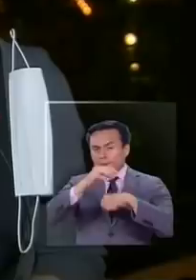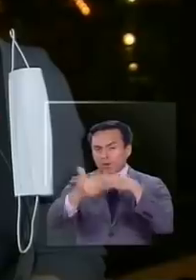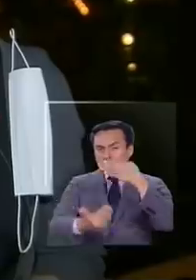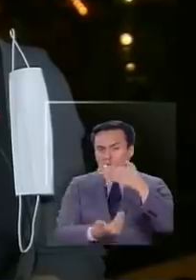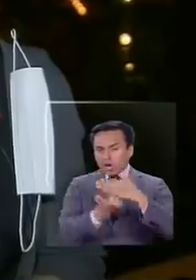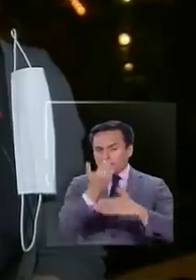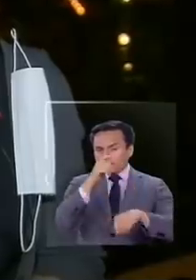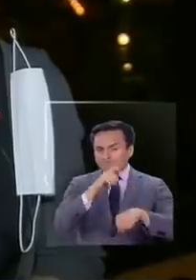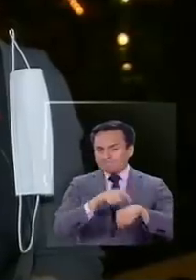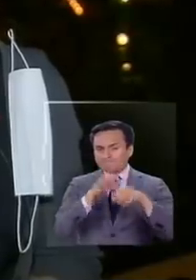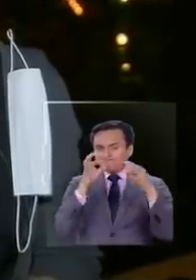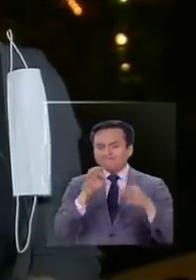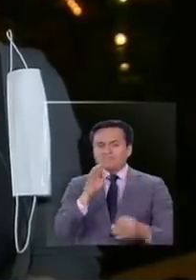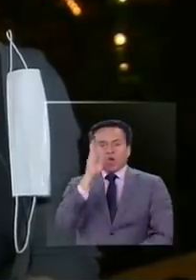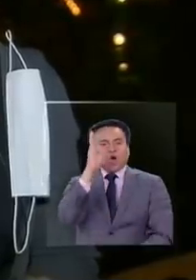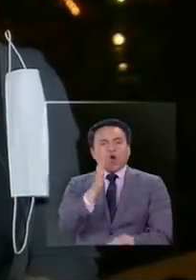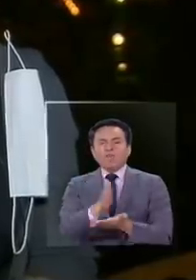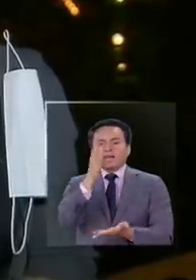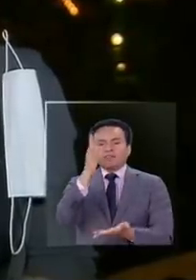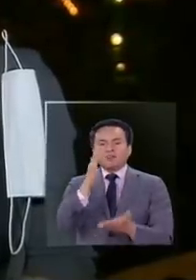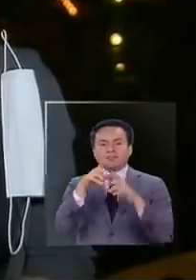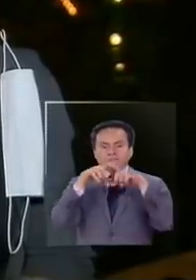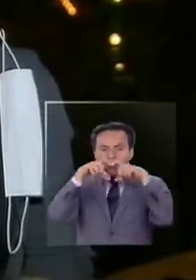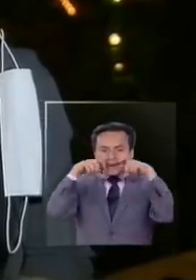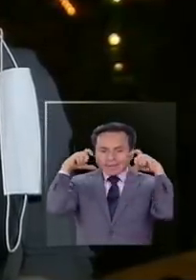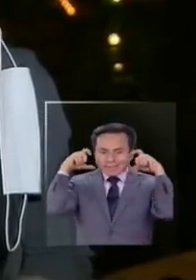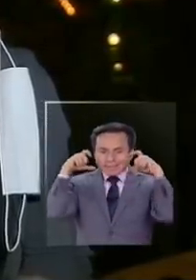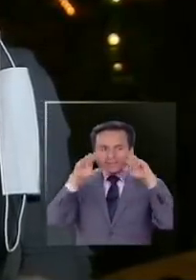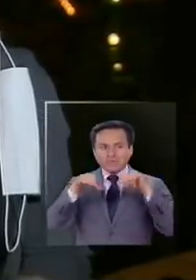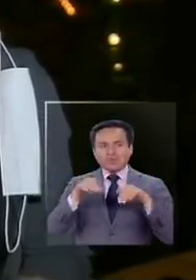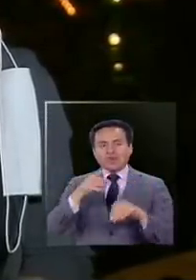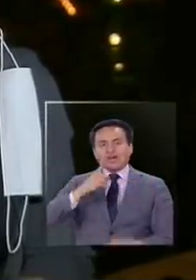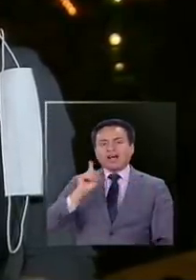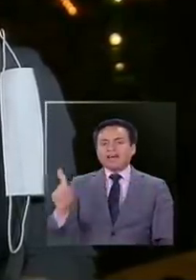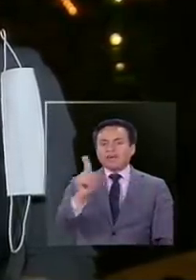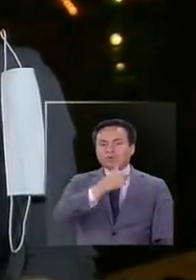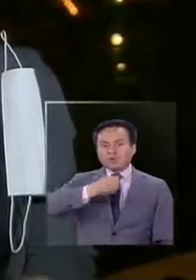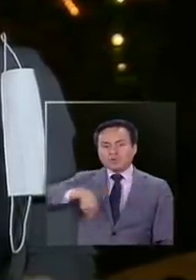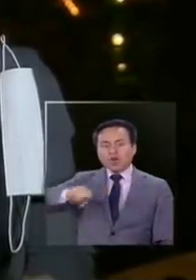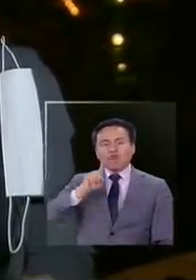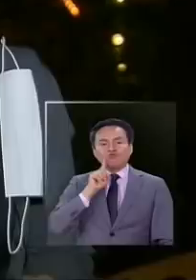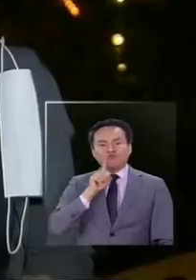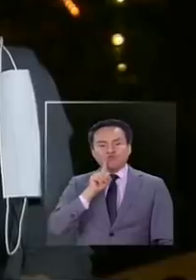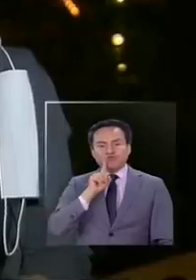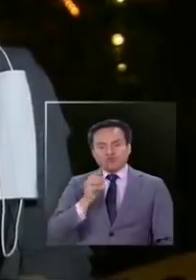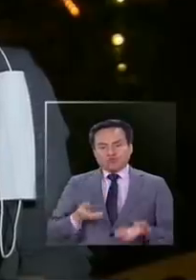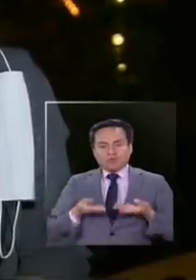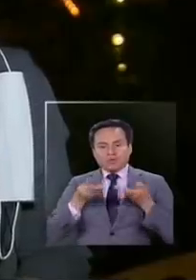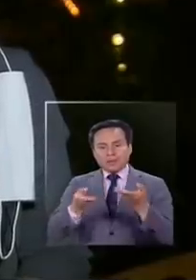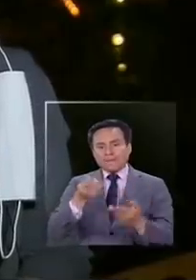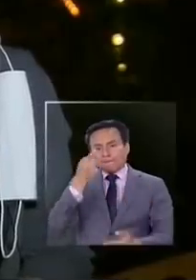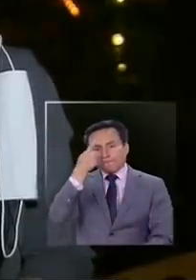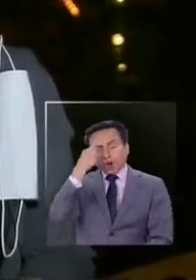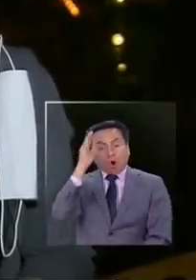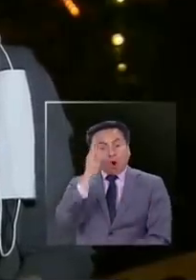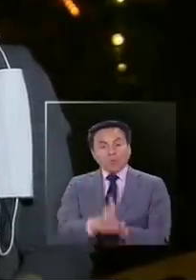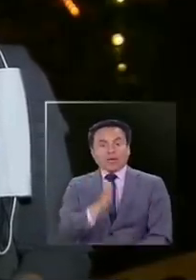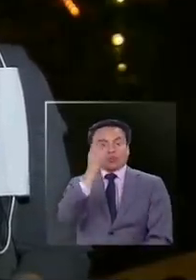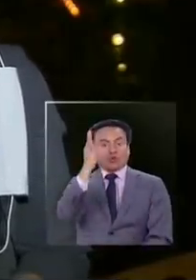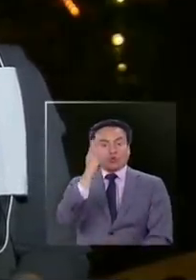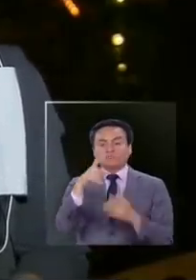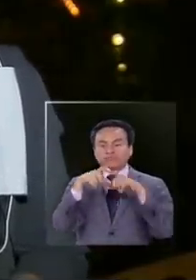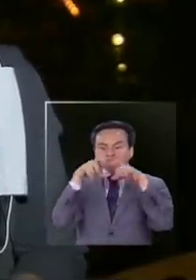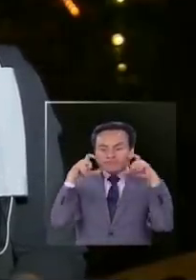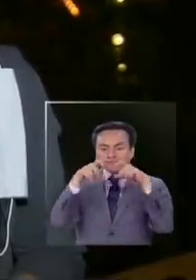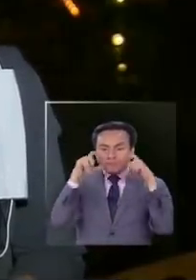la madrugada, empieza a regir la obligación del uso de estas mascarillas que cada uno de nosotros tiene a disposición, pero es obligatorio el uso en